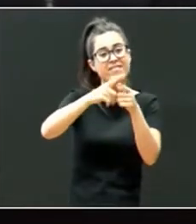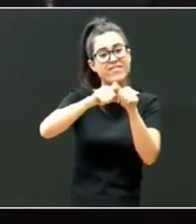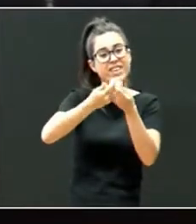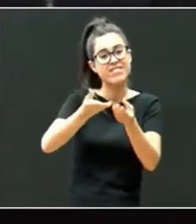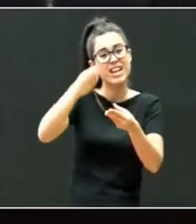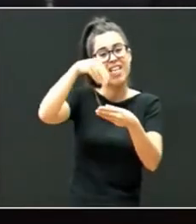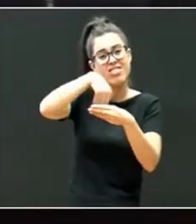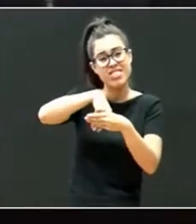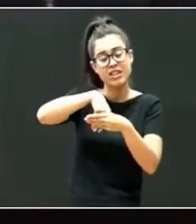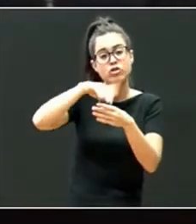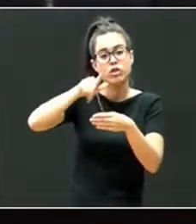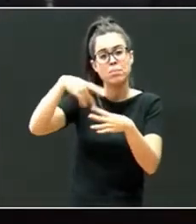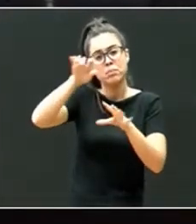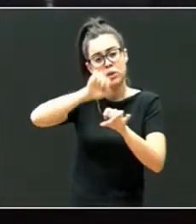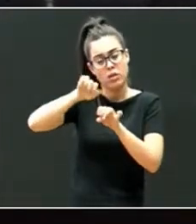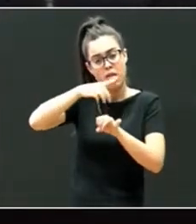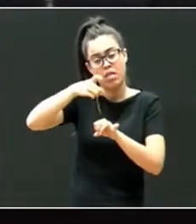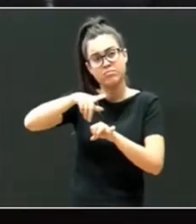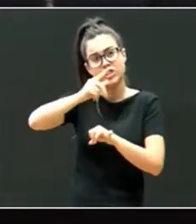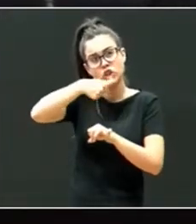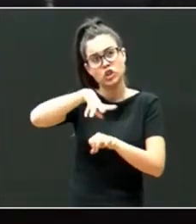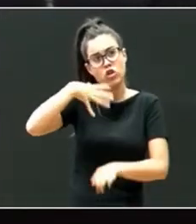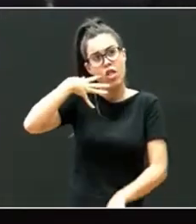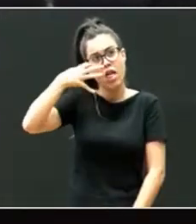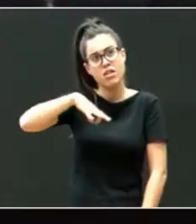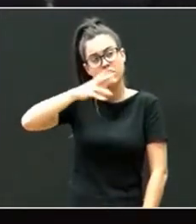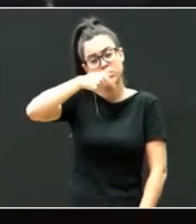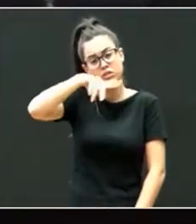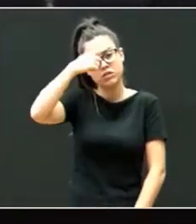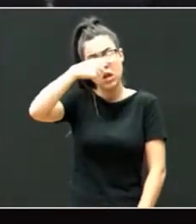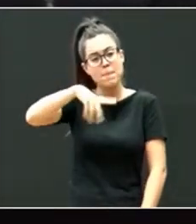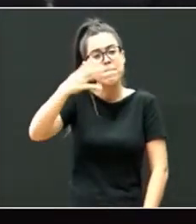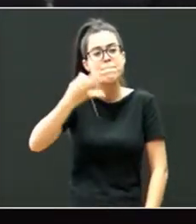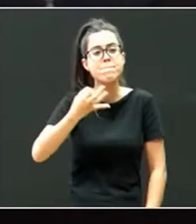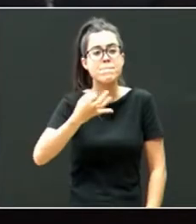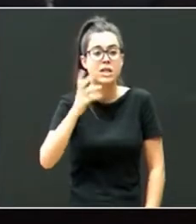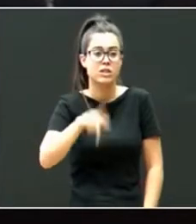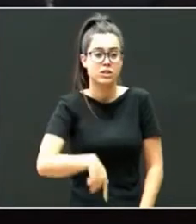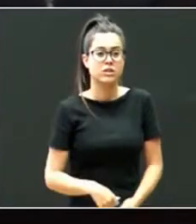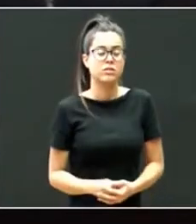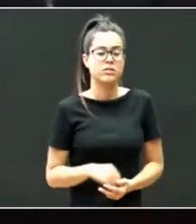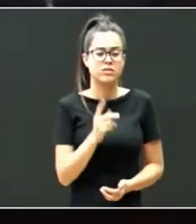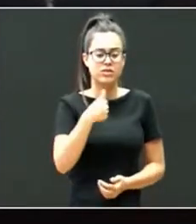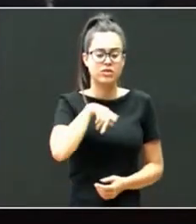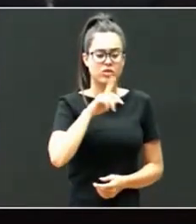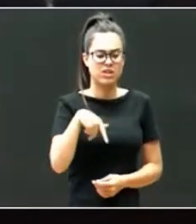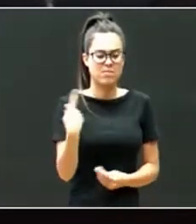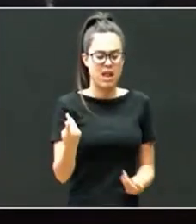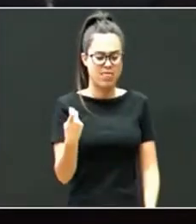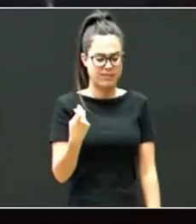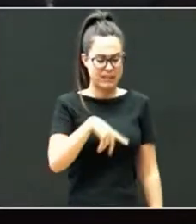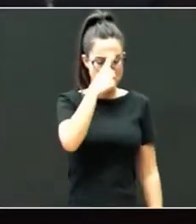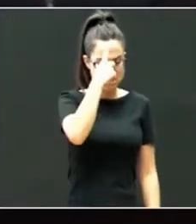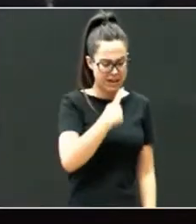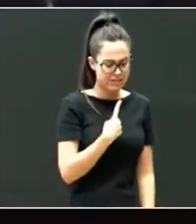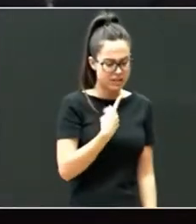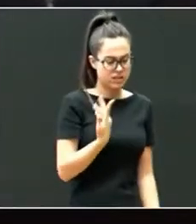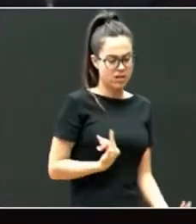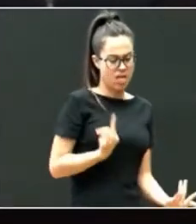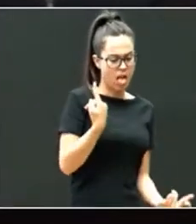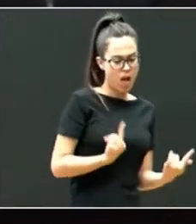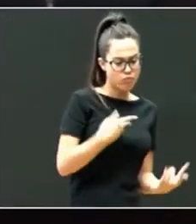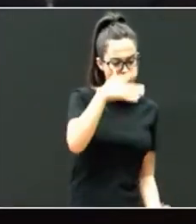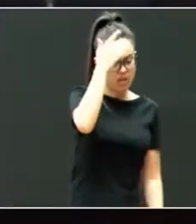en cuenta esta realidad, porque creo que nos tenemos que acordar principalmente de este tipo de chicos y de chicas y de familias.